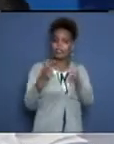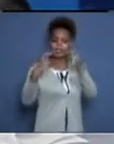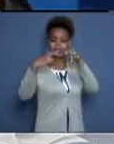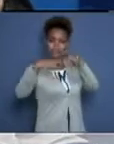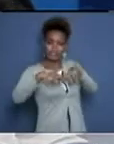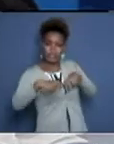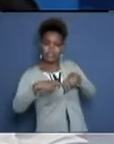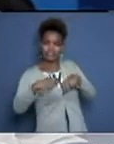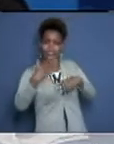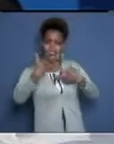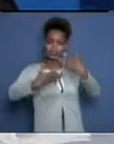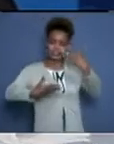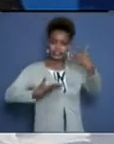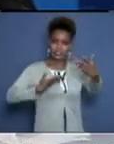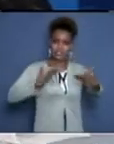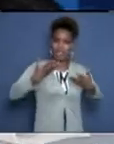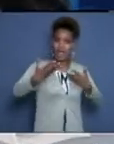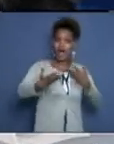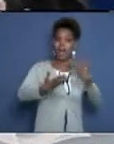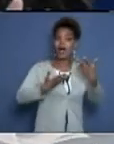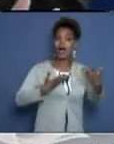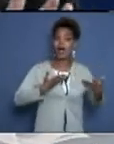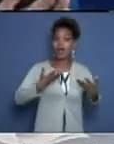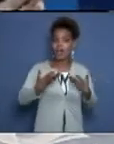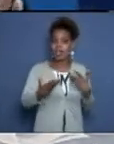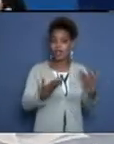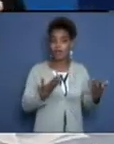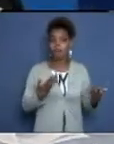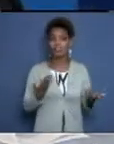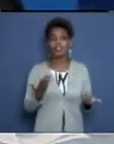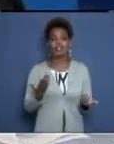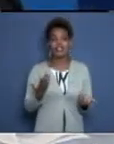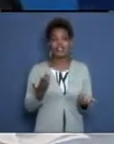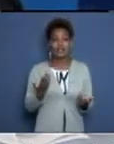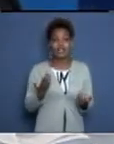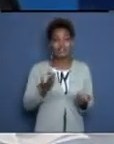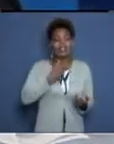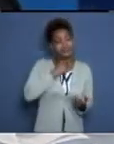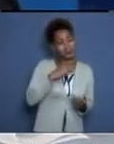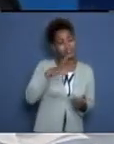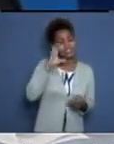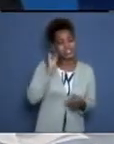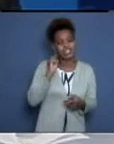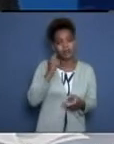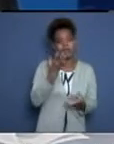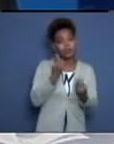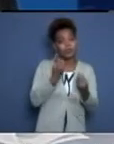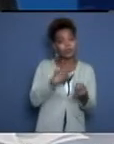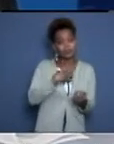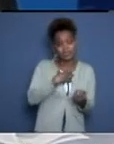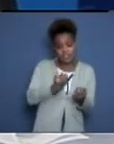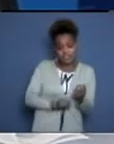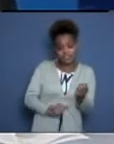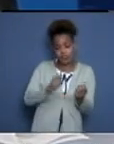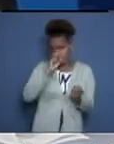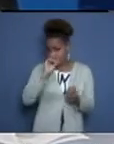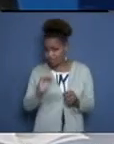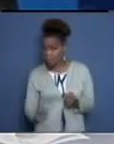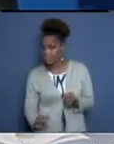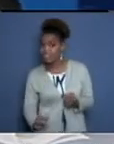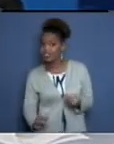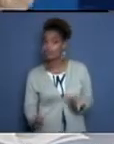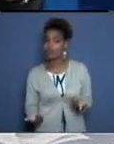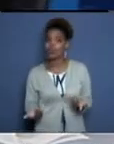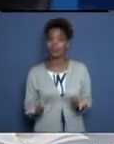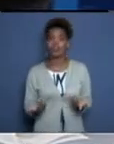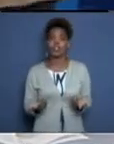Se les da cobertura a sus inquietudes y a sus dificultades. Muchos de estas personas tienen niños